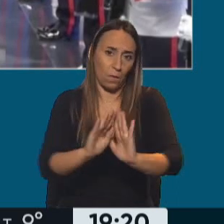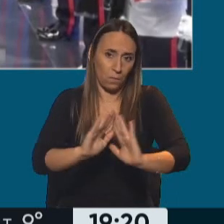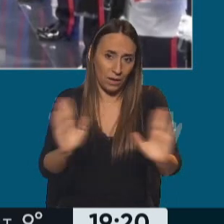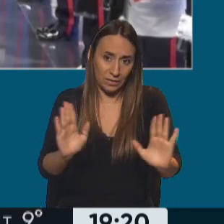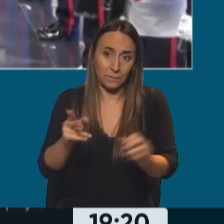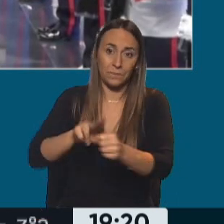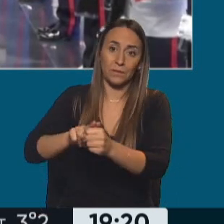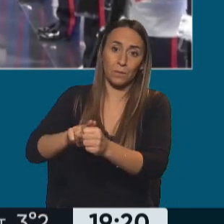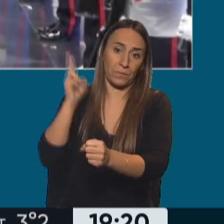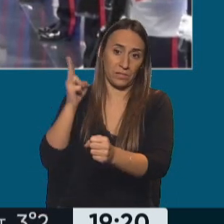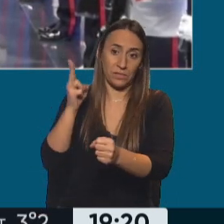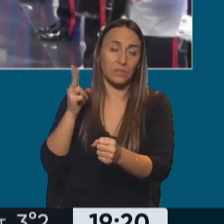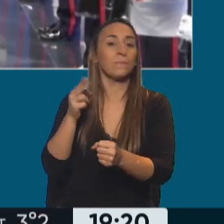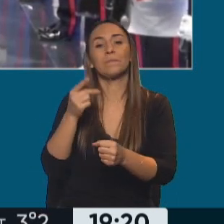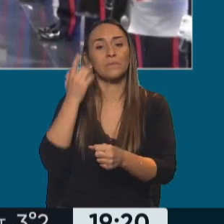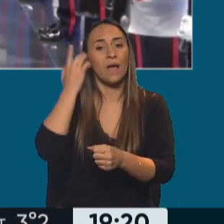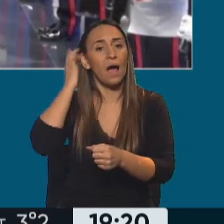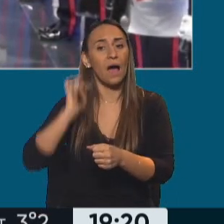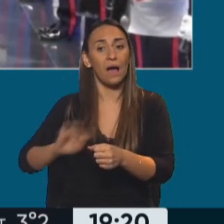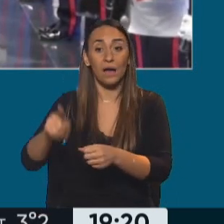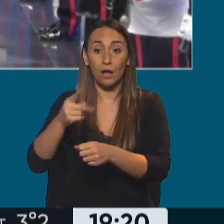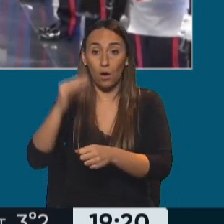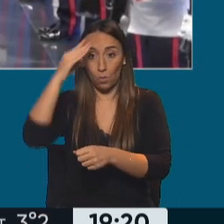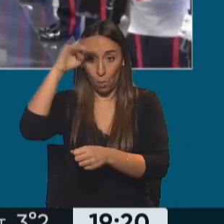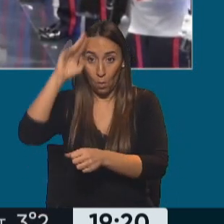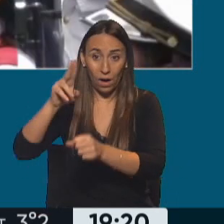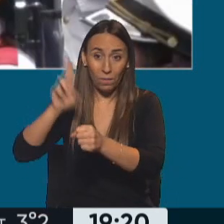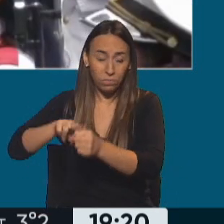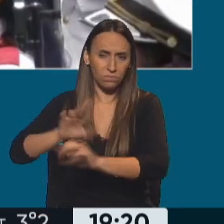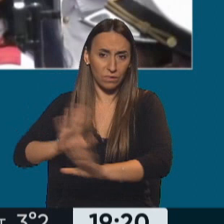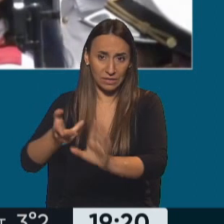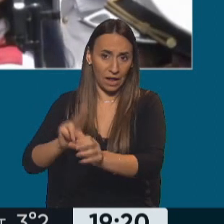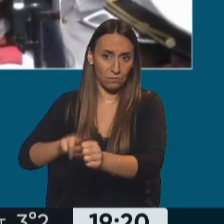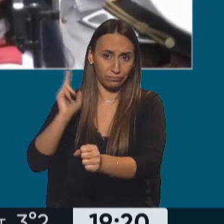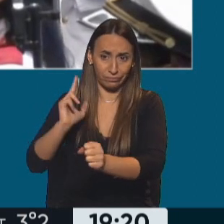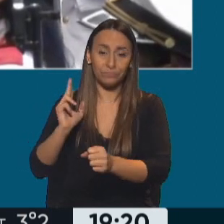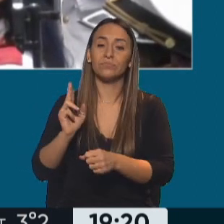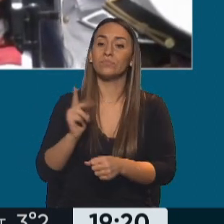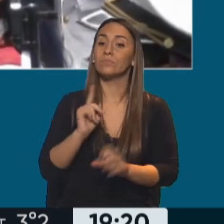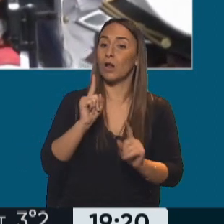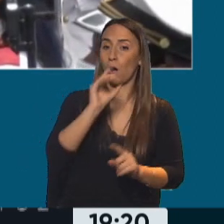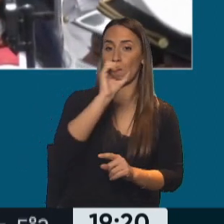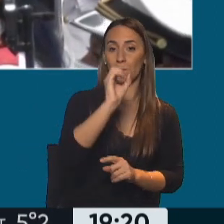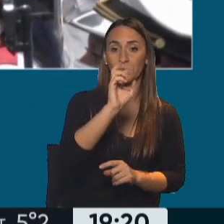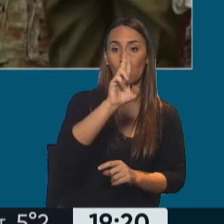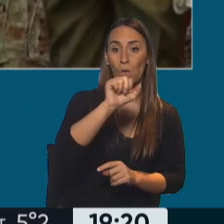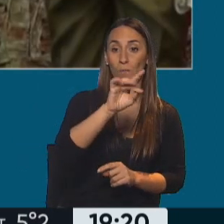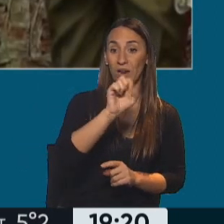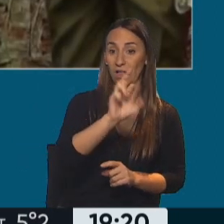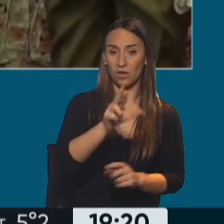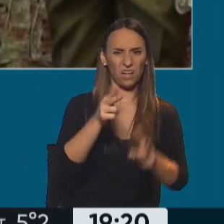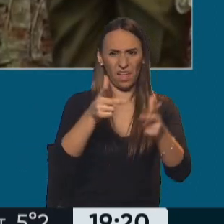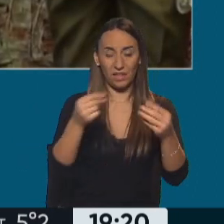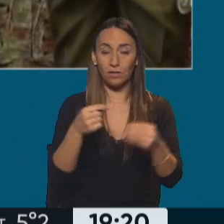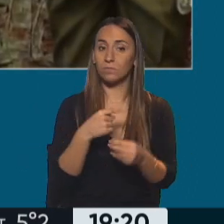bloqueo hacia Cuba, pero lo que dijo Andrés Manuel López Obrador fue, necesitamos que estemos todos, que no se excluya ningún